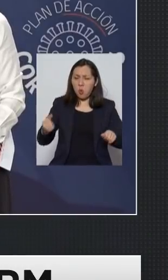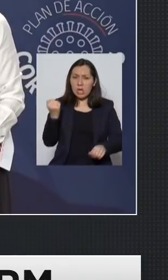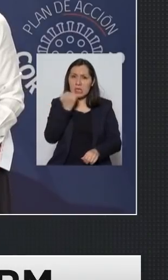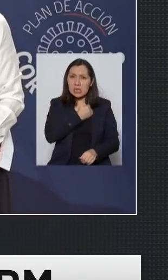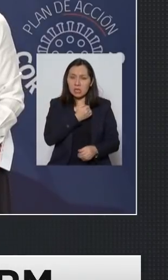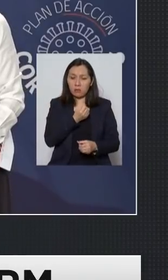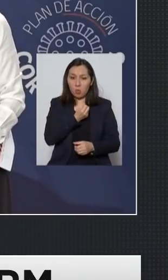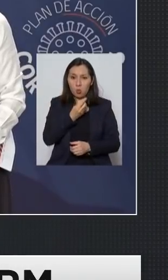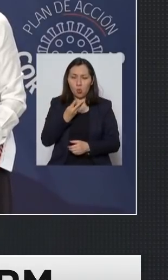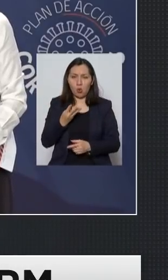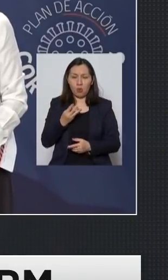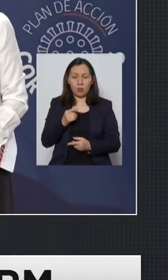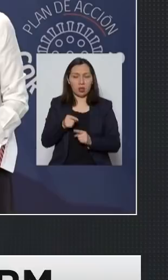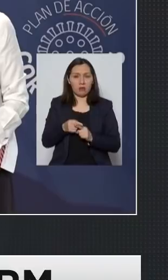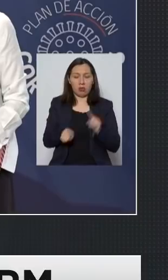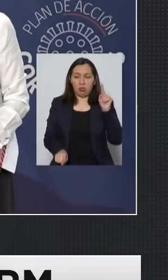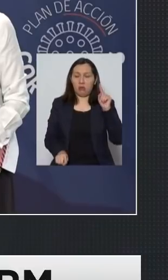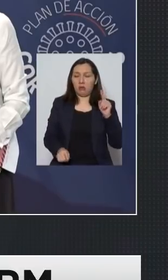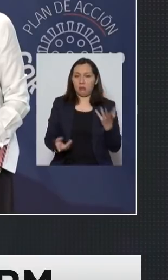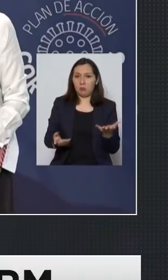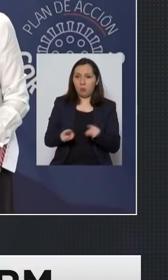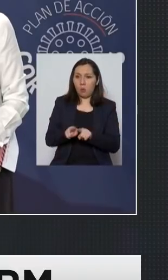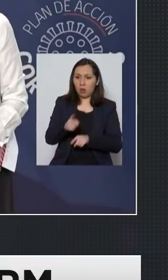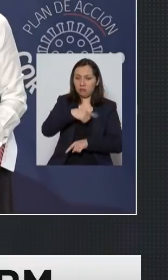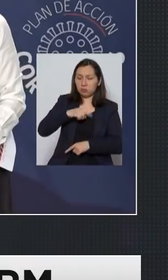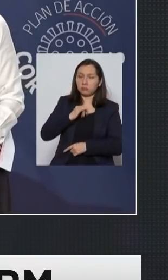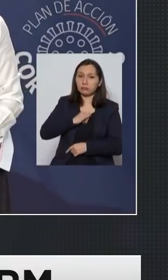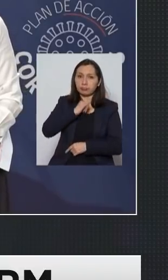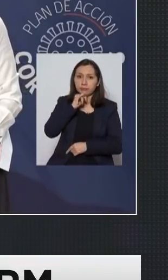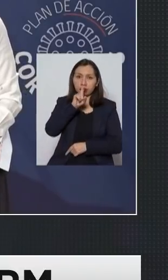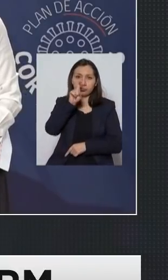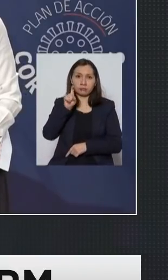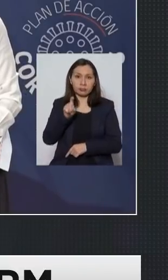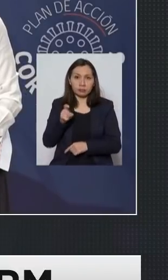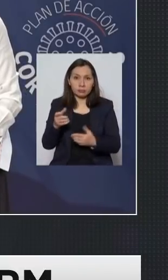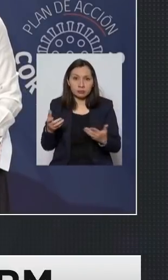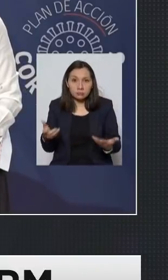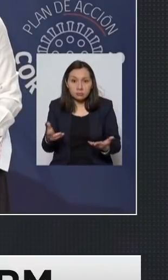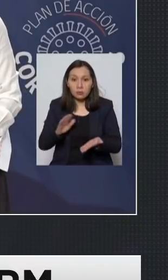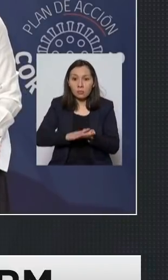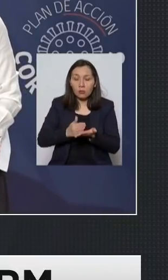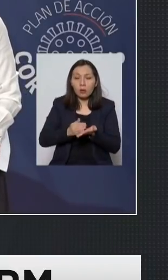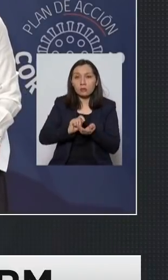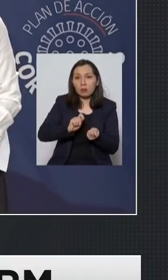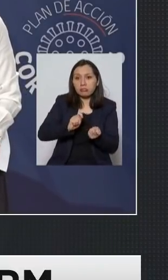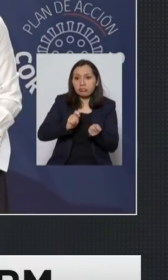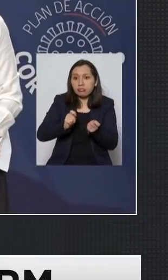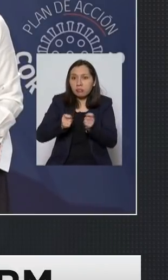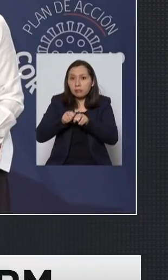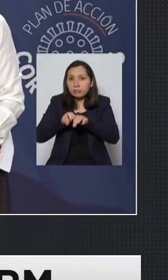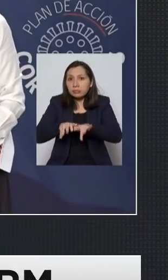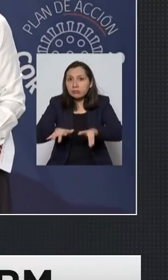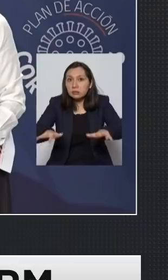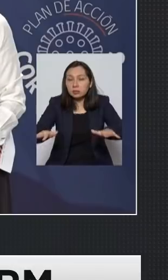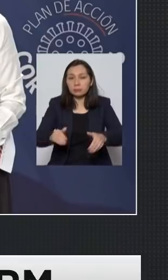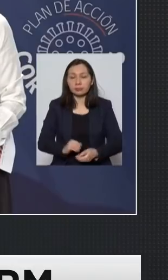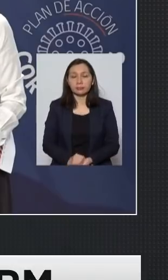Margen de error que es el que produce la incertidumbre que tenemos hoy día frente a la evolución de esta pandemia por supuesto